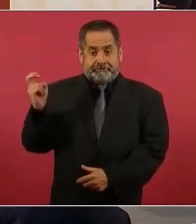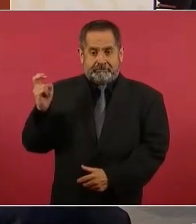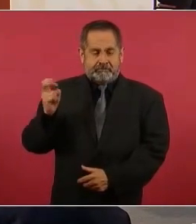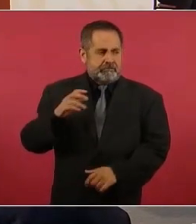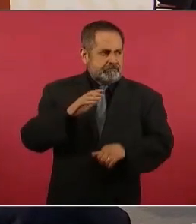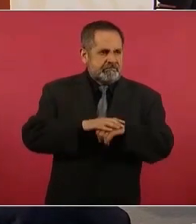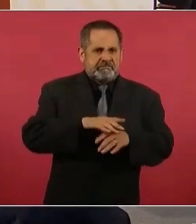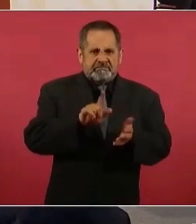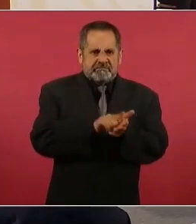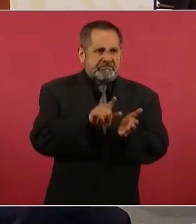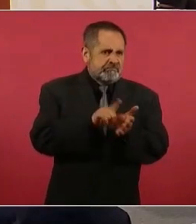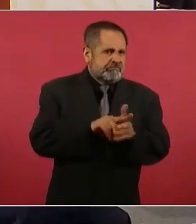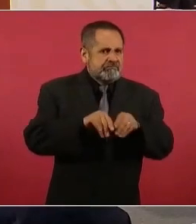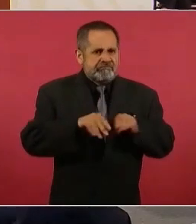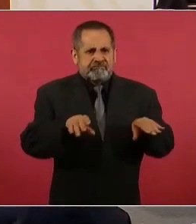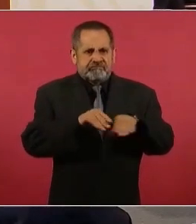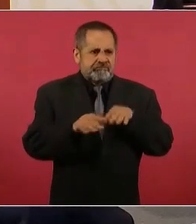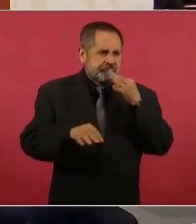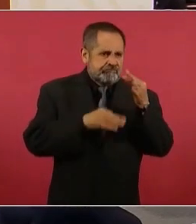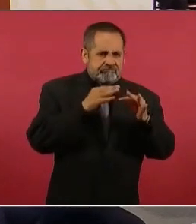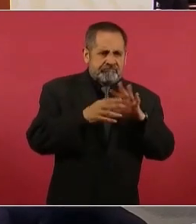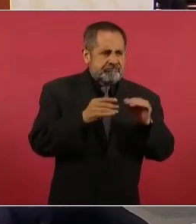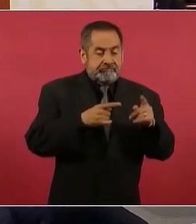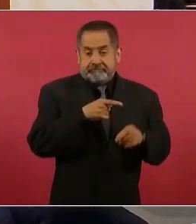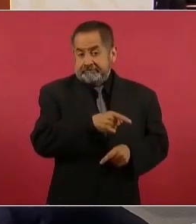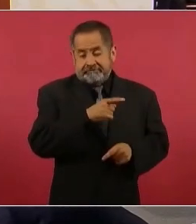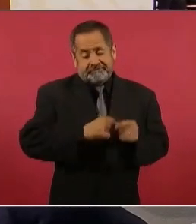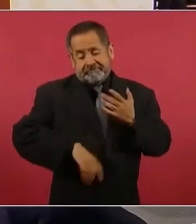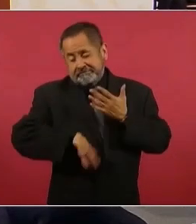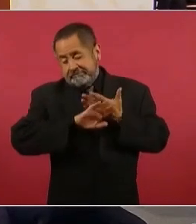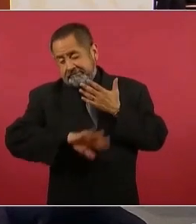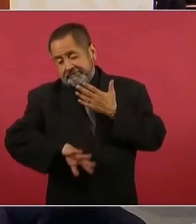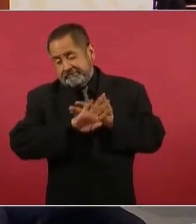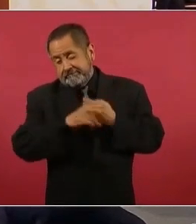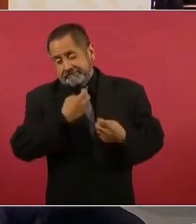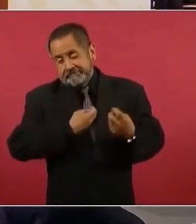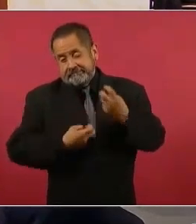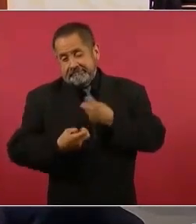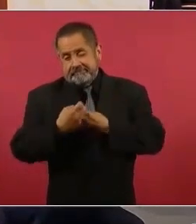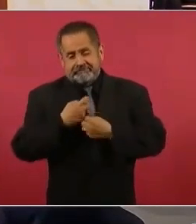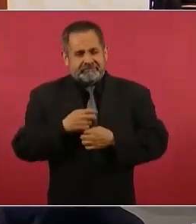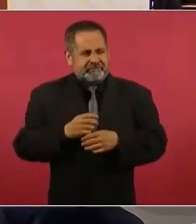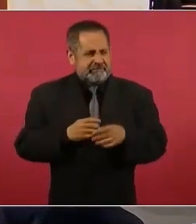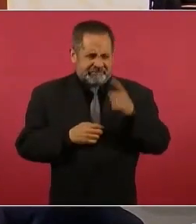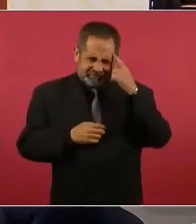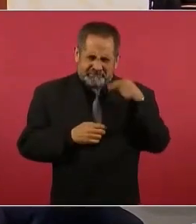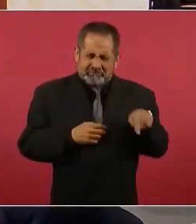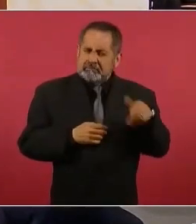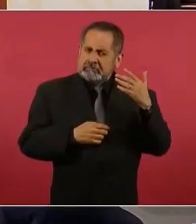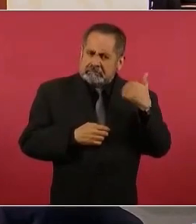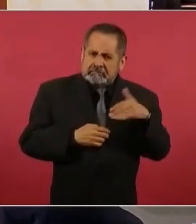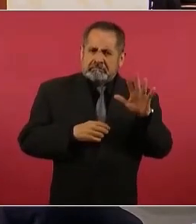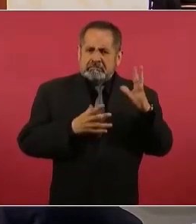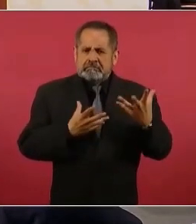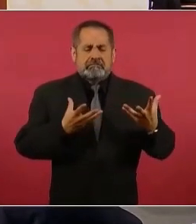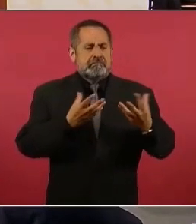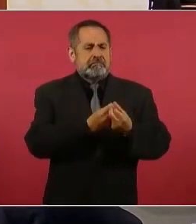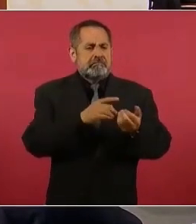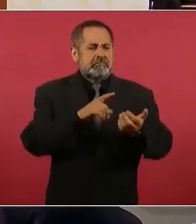activos en contra nuestra, creo que tuvo un cargo con Felipe Calderón,